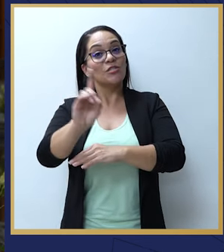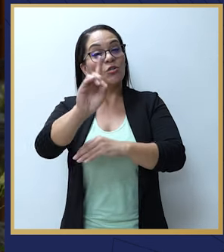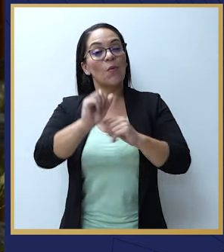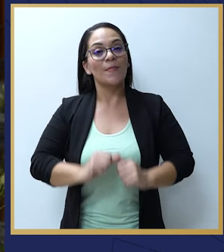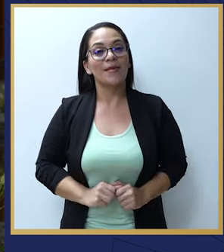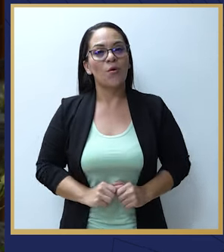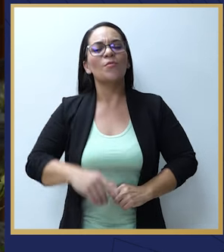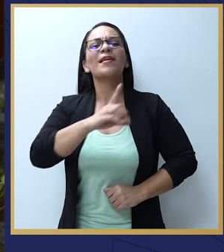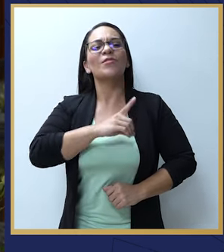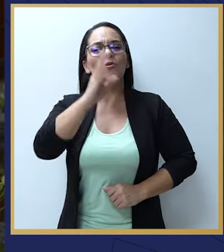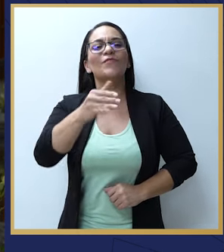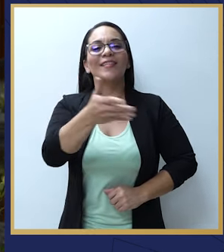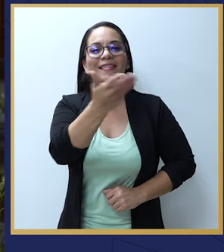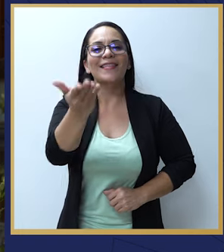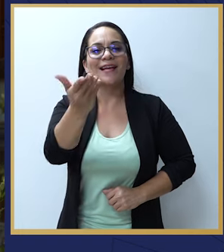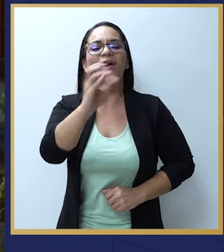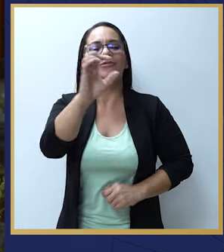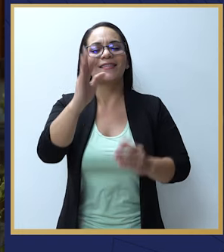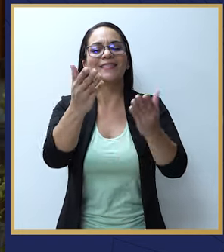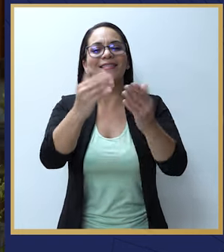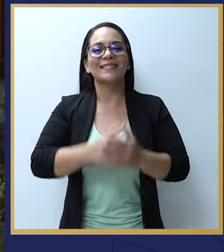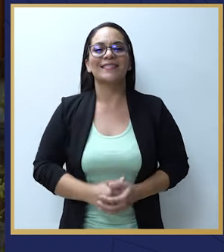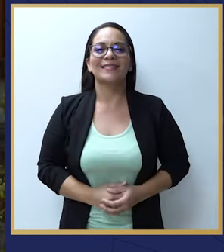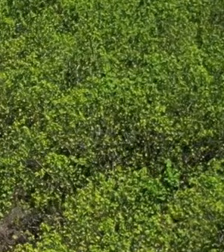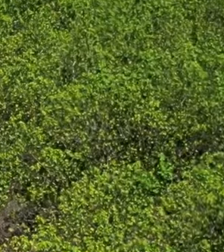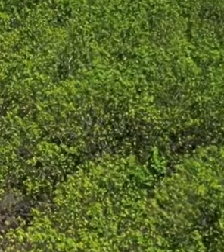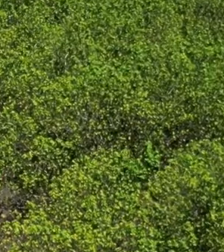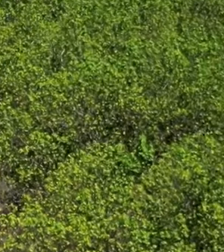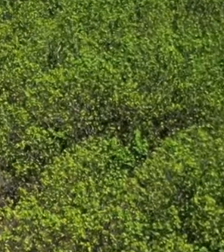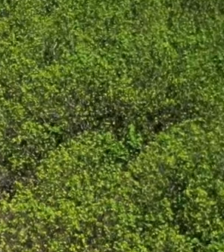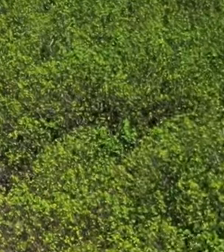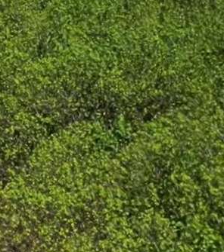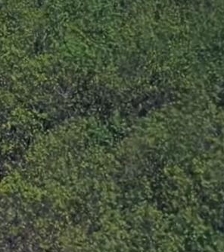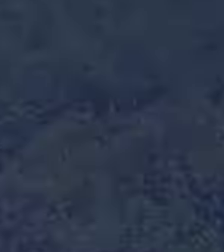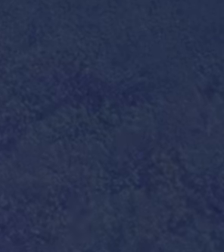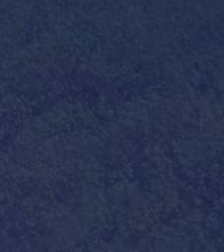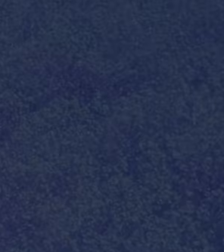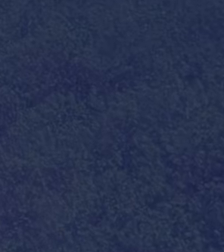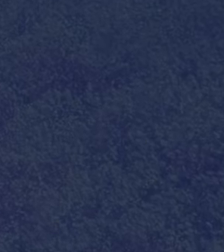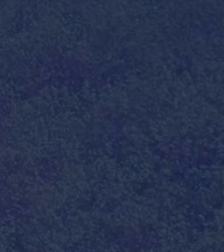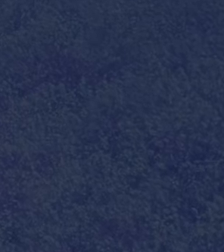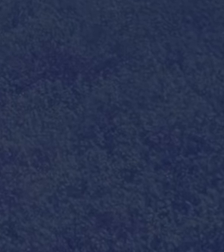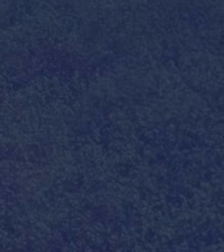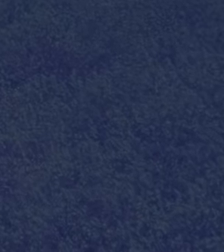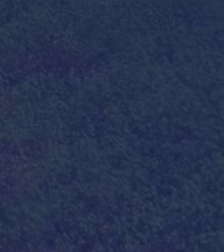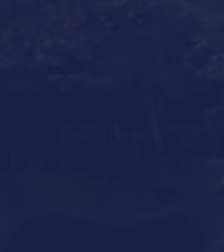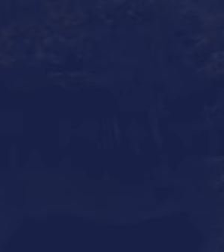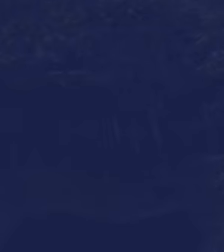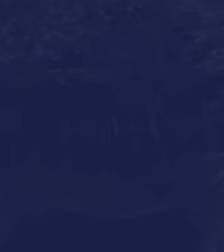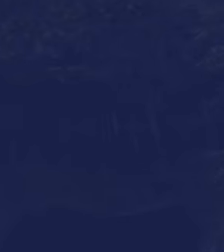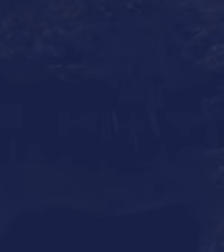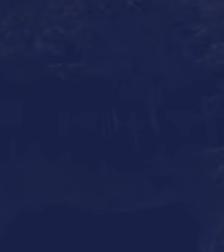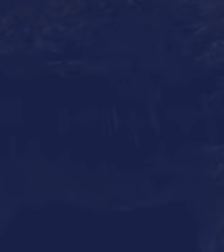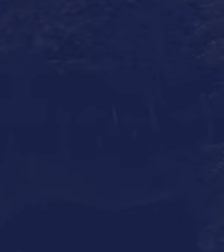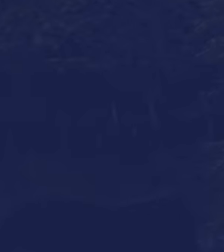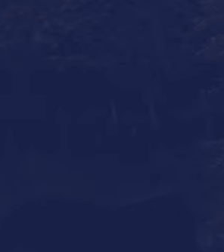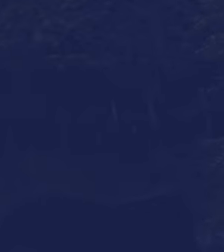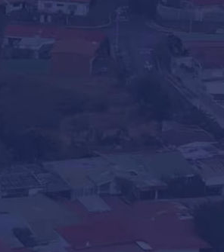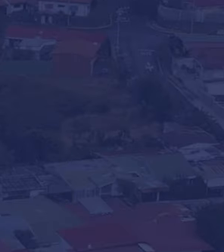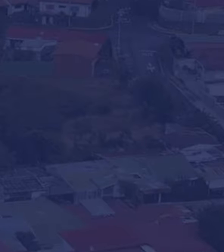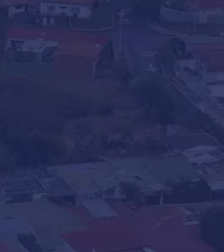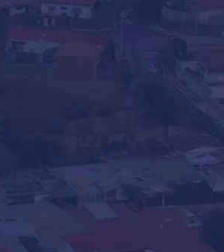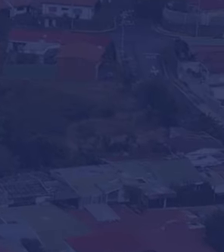feliz domingo, que Dios les bendiga, compatriotas. Costa Rica tiene un firme propósito, que la próxima